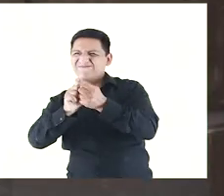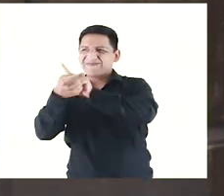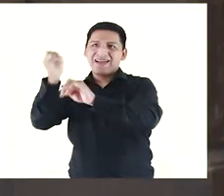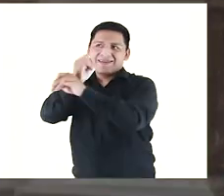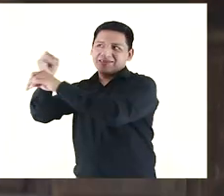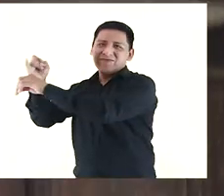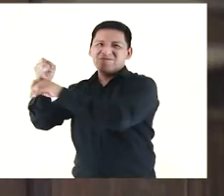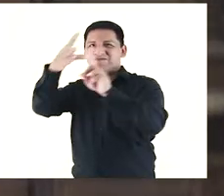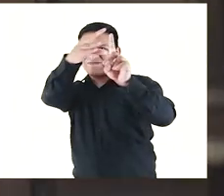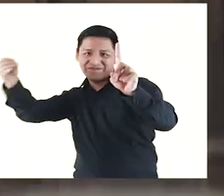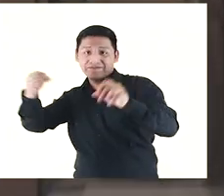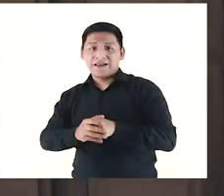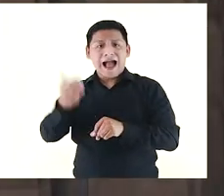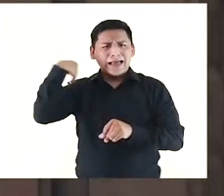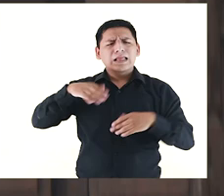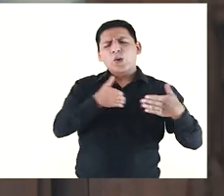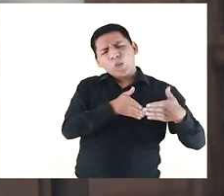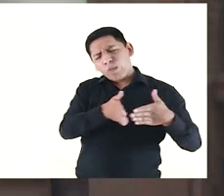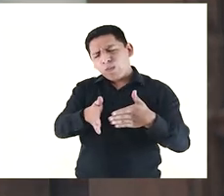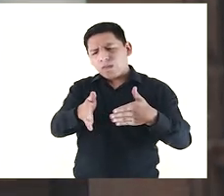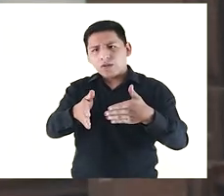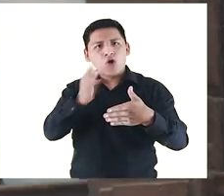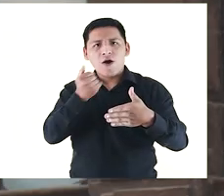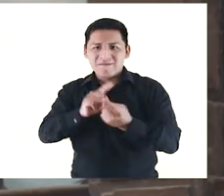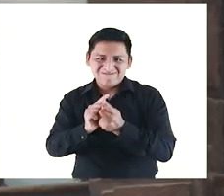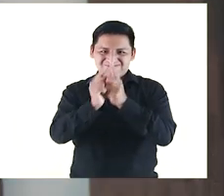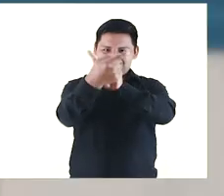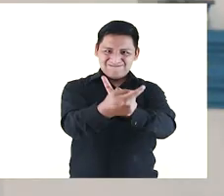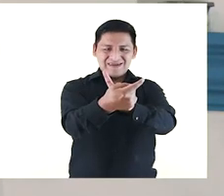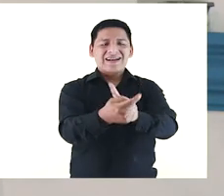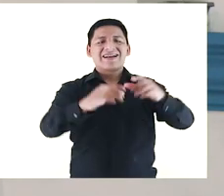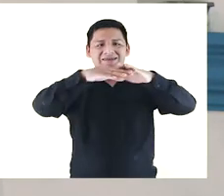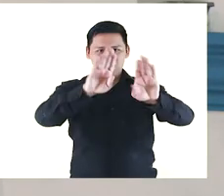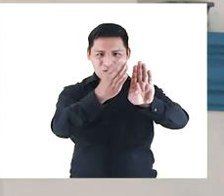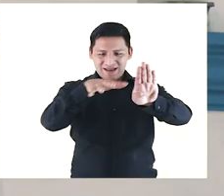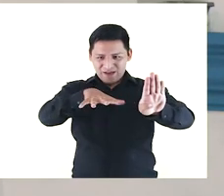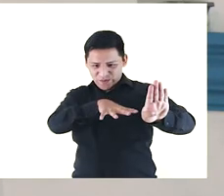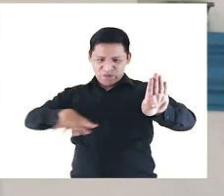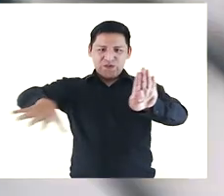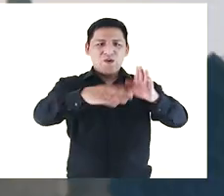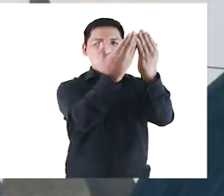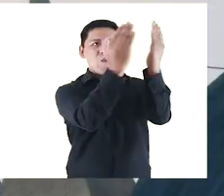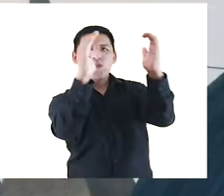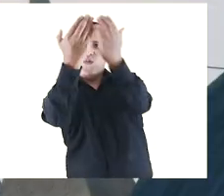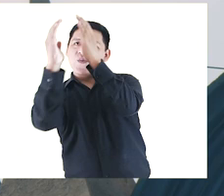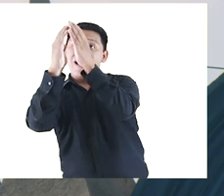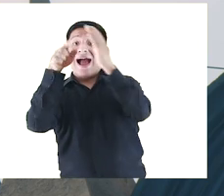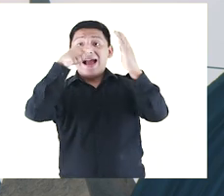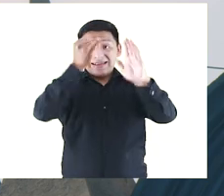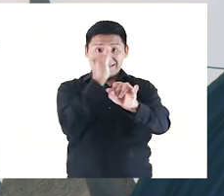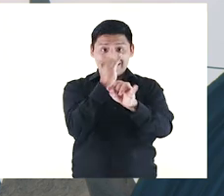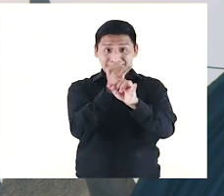conventos posteriores. En vez de callejuelas como pueblitos, los monasterios se estructuraron alrededor de claustros. En la iglesia,